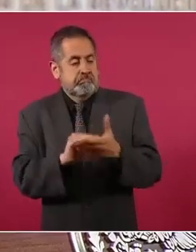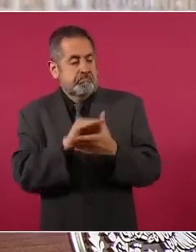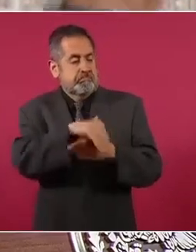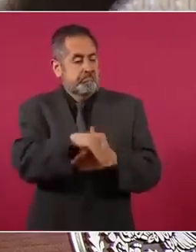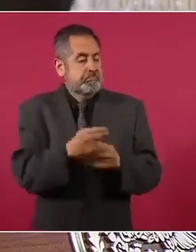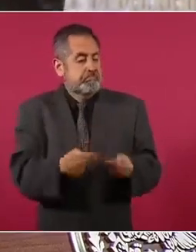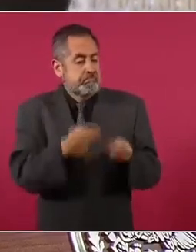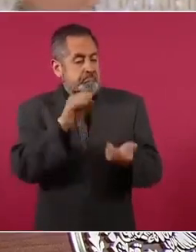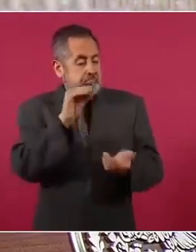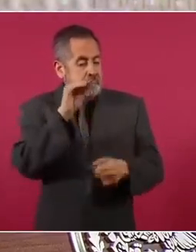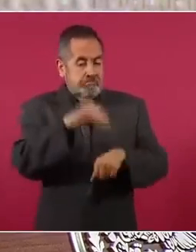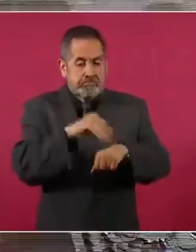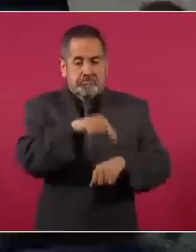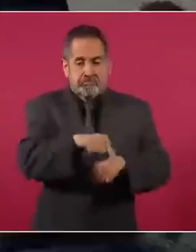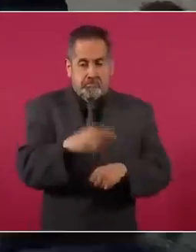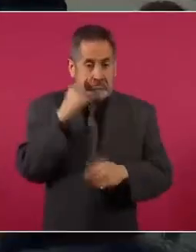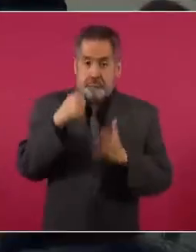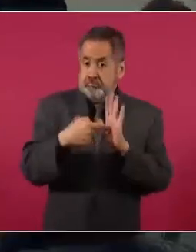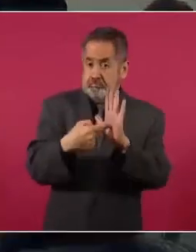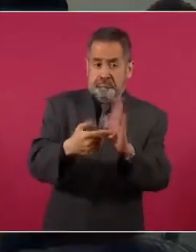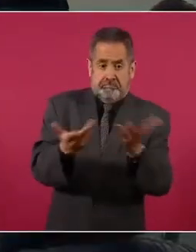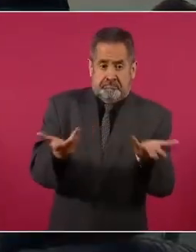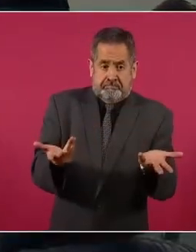Y ahí están los datos.